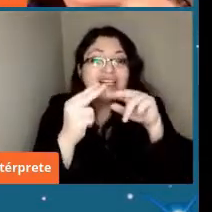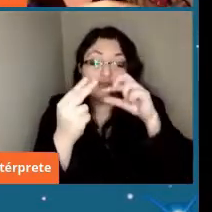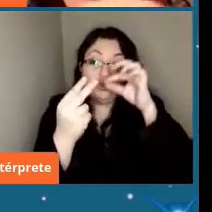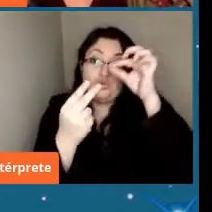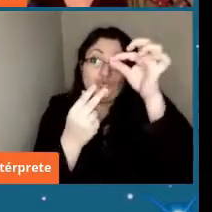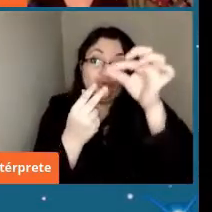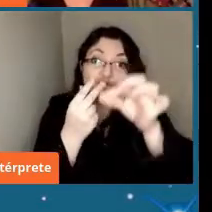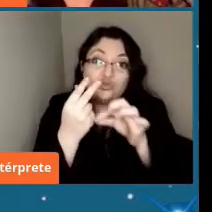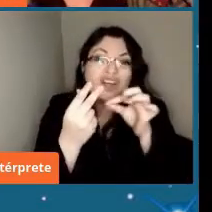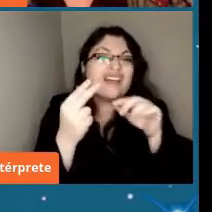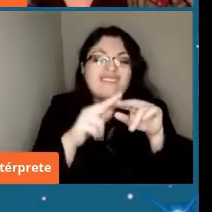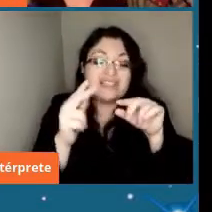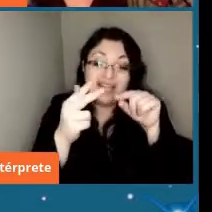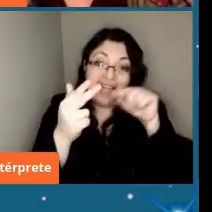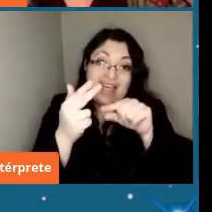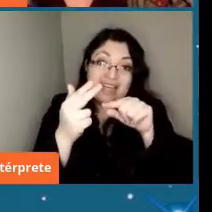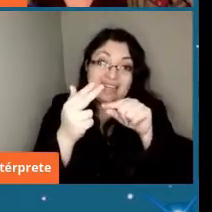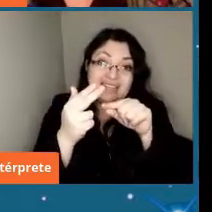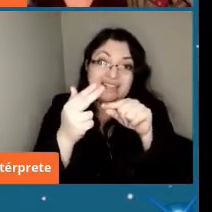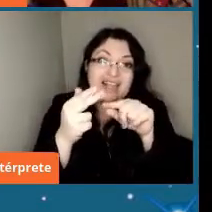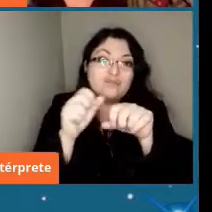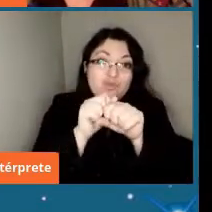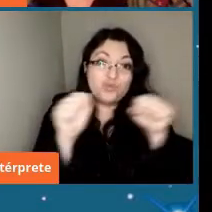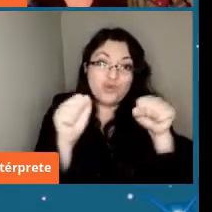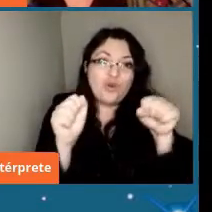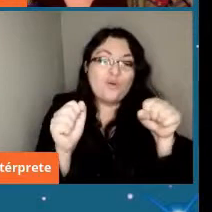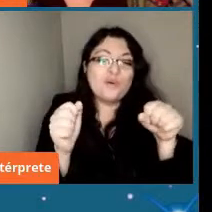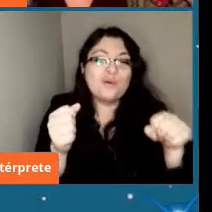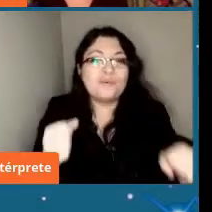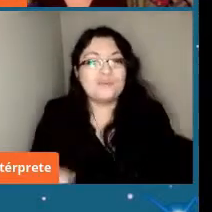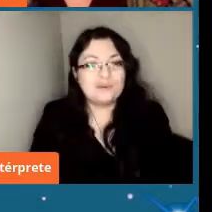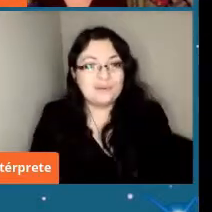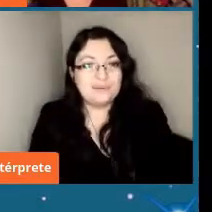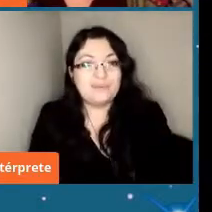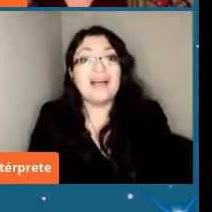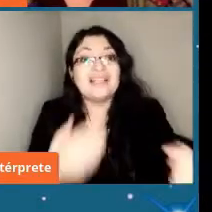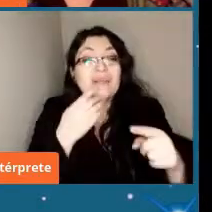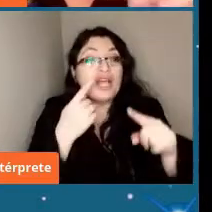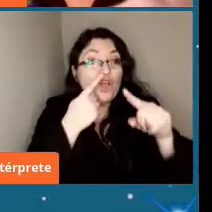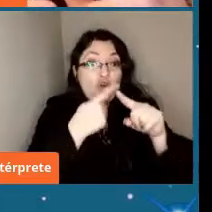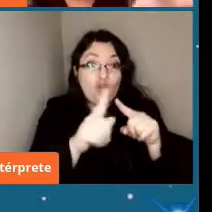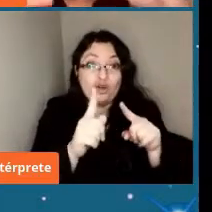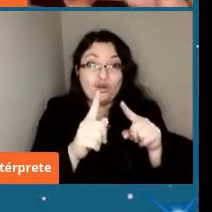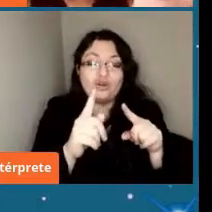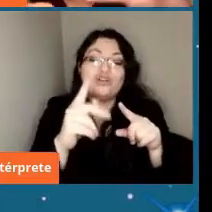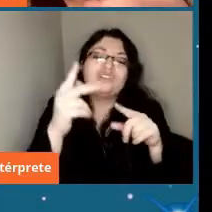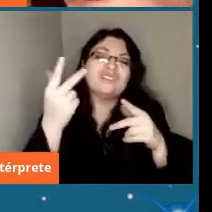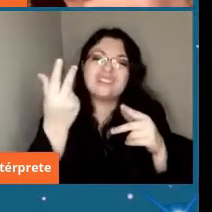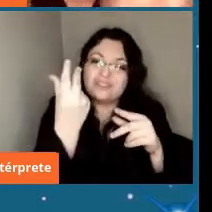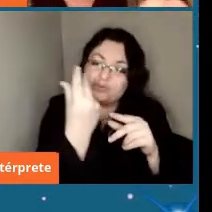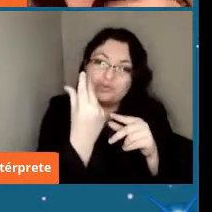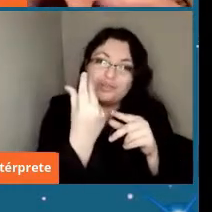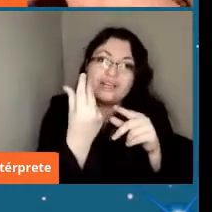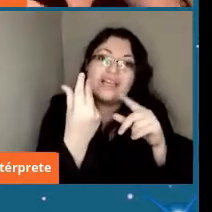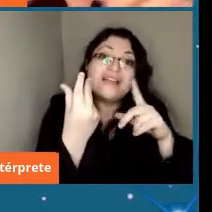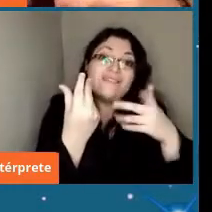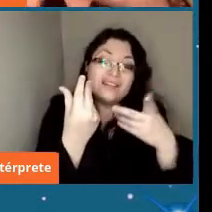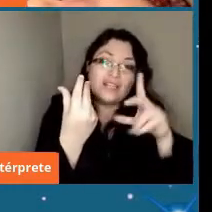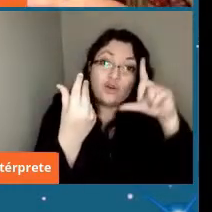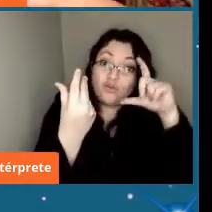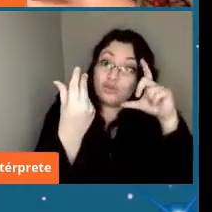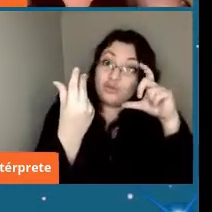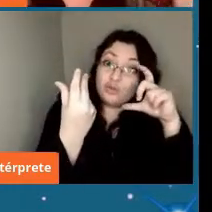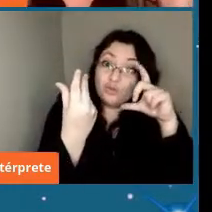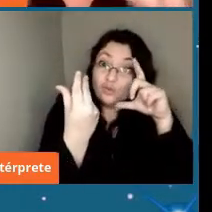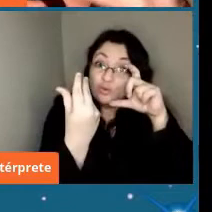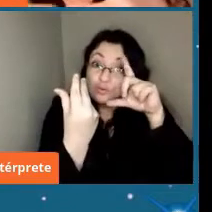con otro otro otra nave va a estar tomando todas las imágenes para